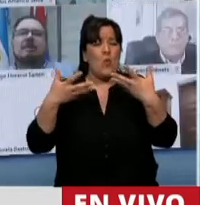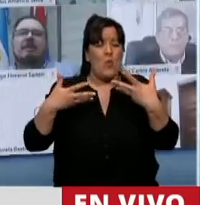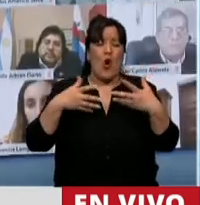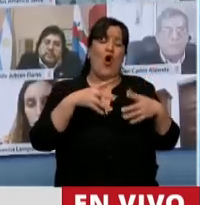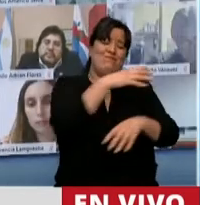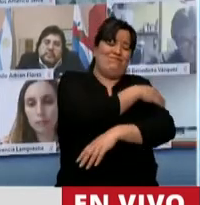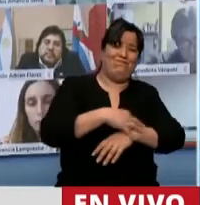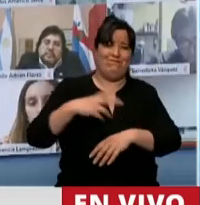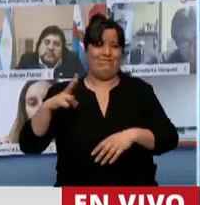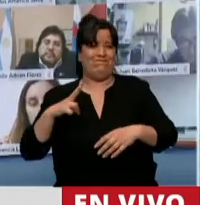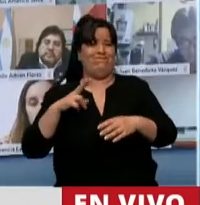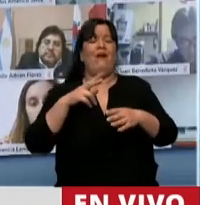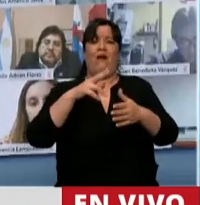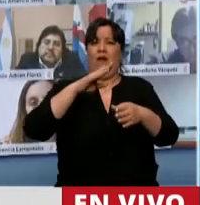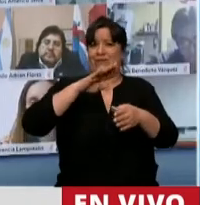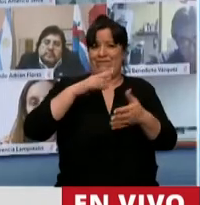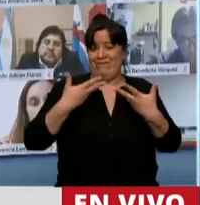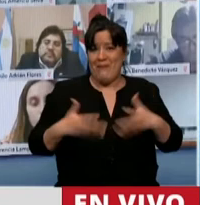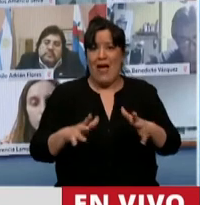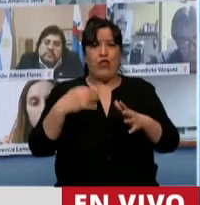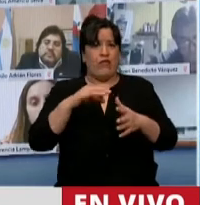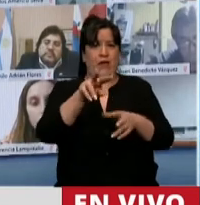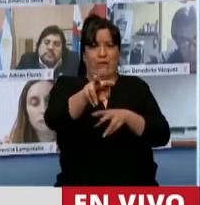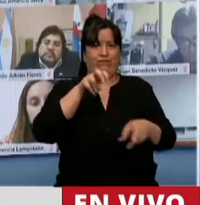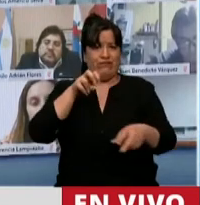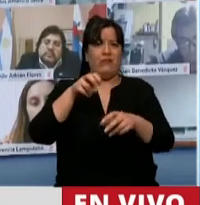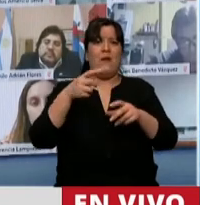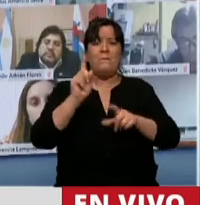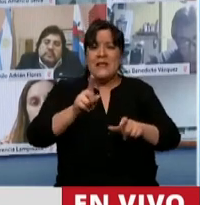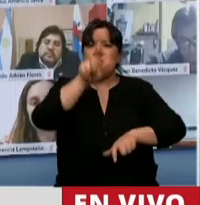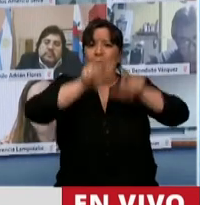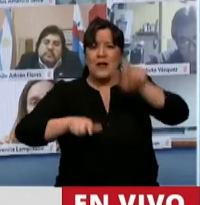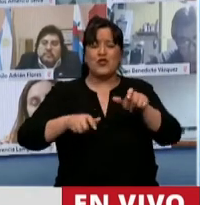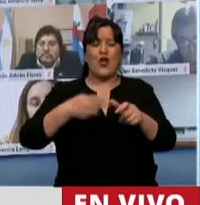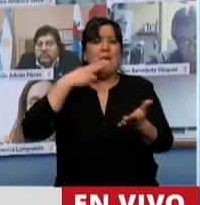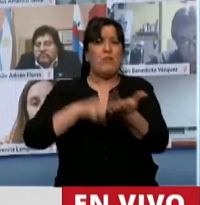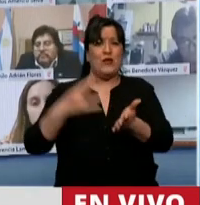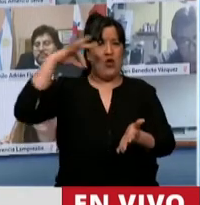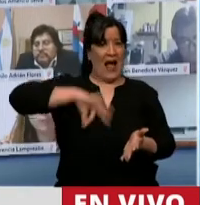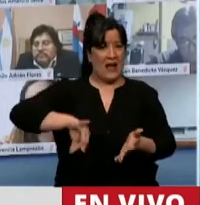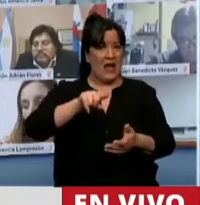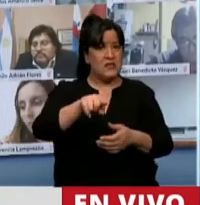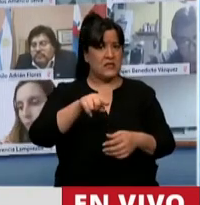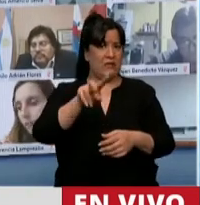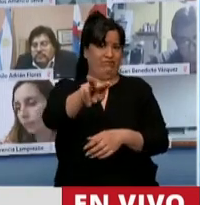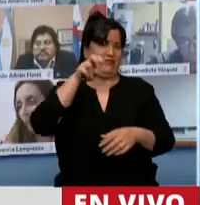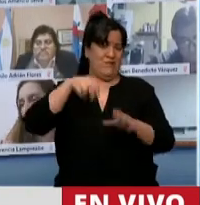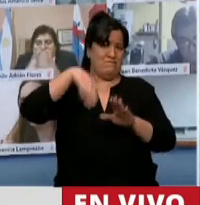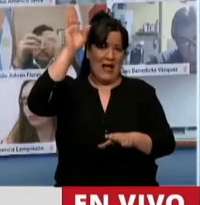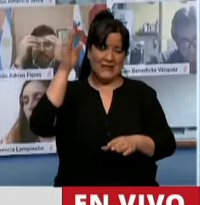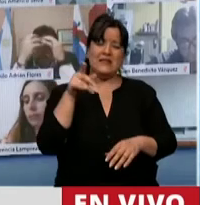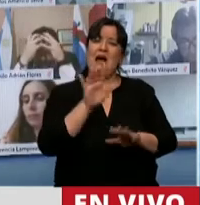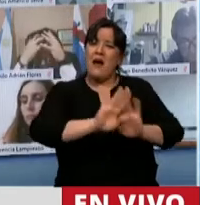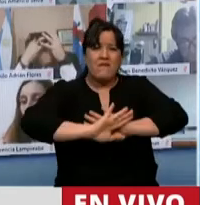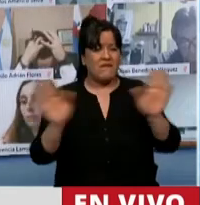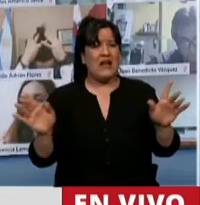Bajaron los aportes patronales y duplicaron la gente que paga impuesto a la ganancia. Eso también es cambiemos. Dejen de